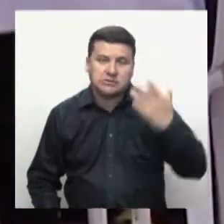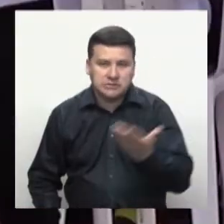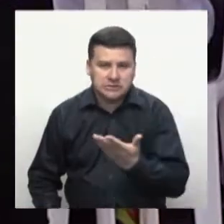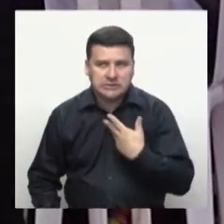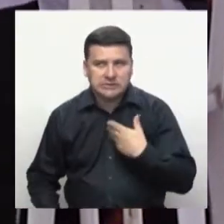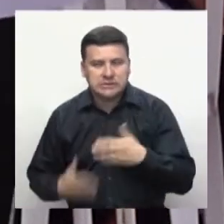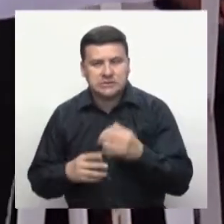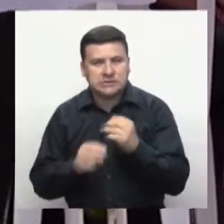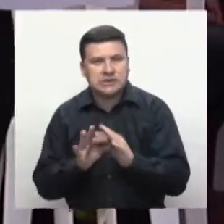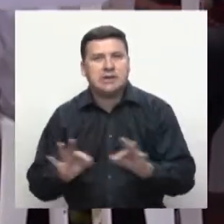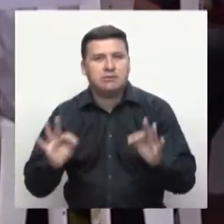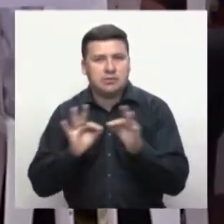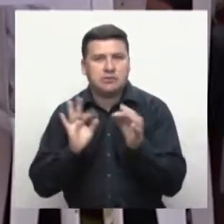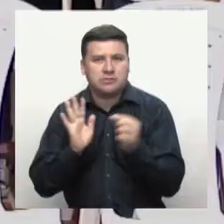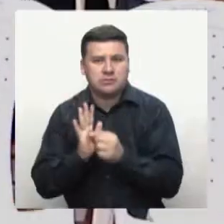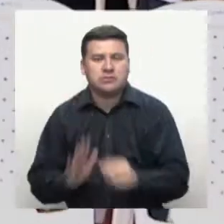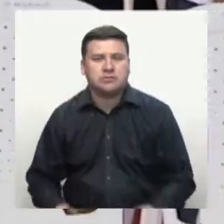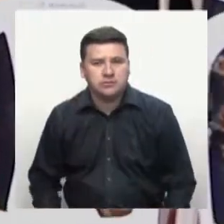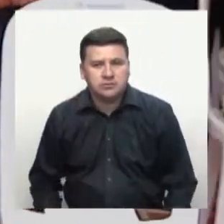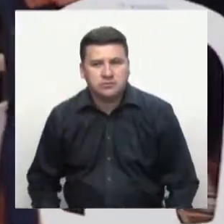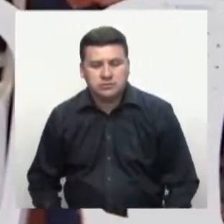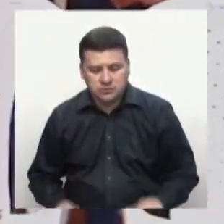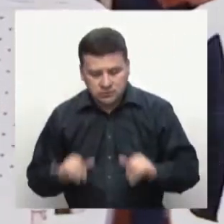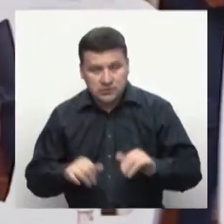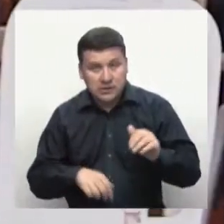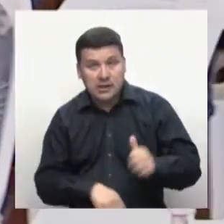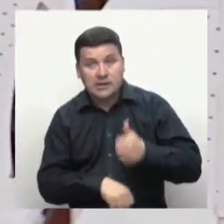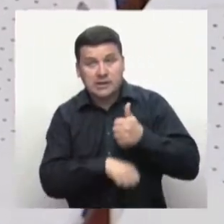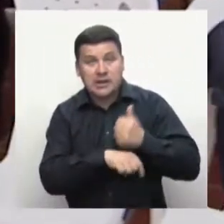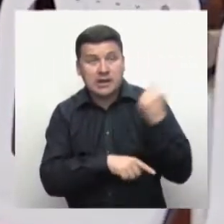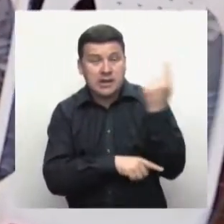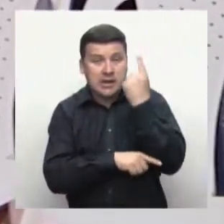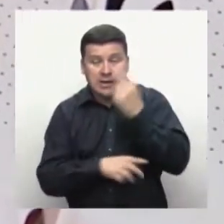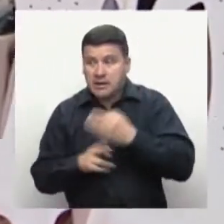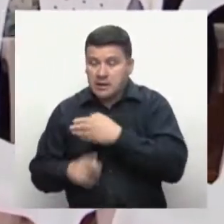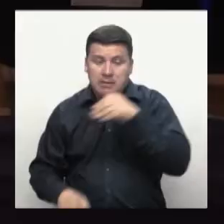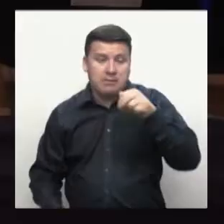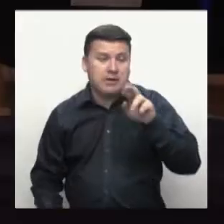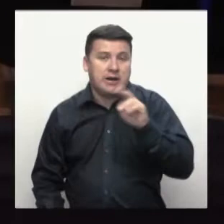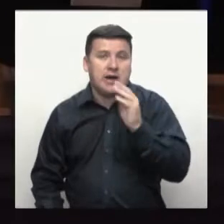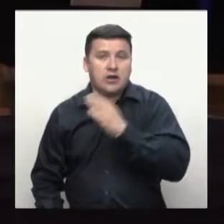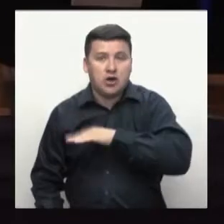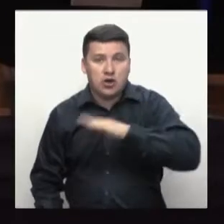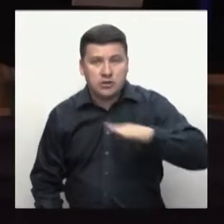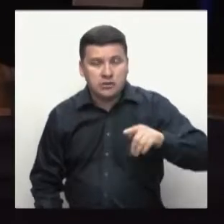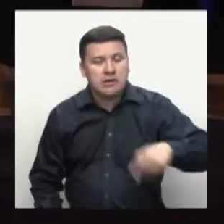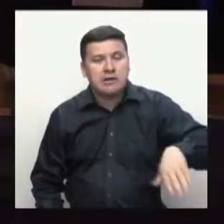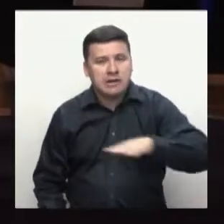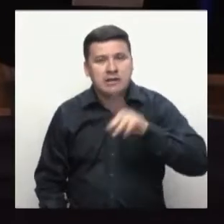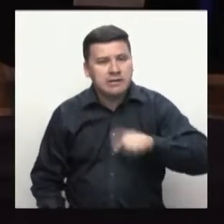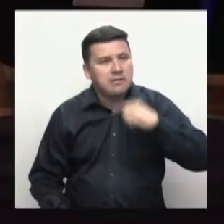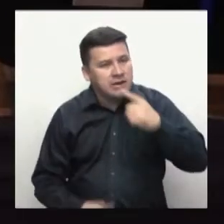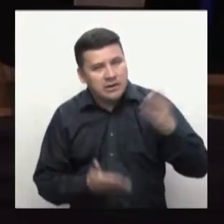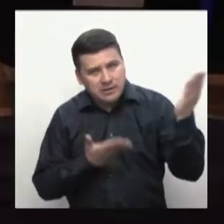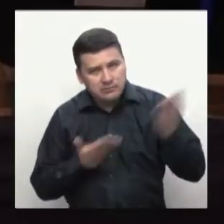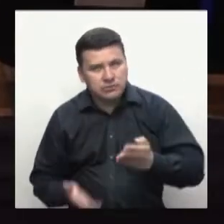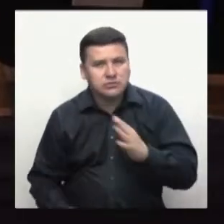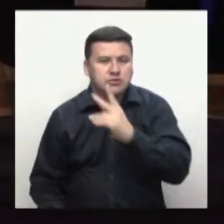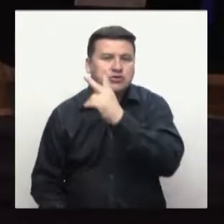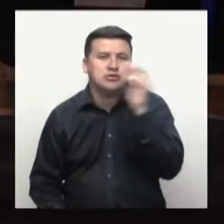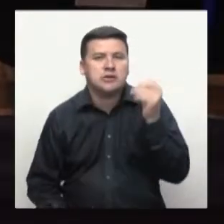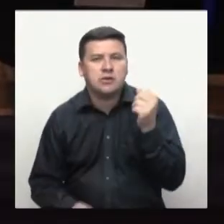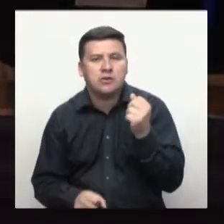le dio la bienvenida a 200 nuevos aprendices de Río Negro que representan a los más de 6.000 jóvenes que empezaron formación con la entidad en el